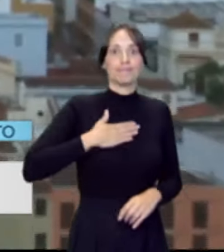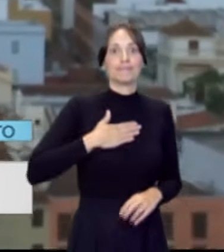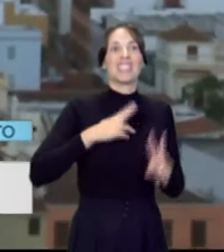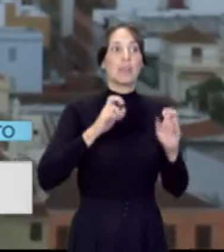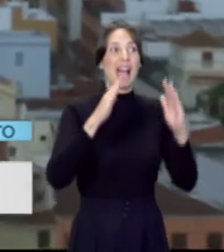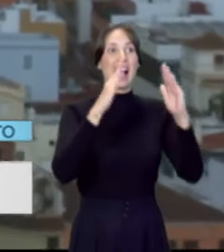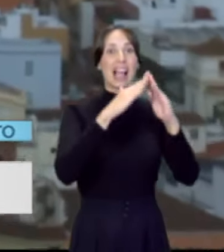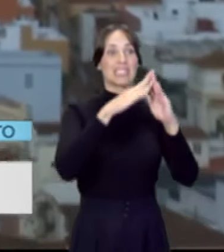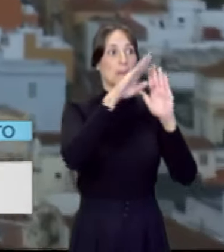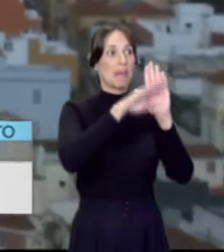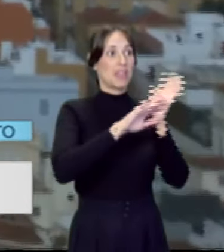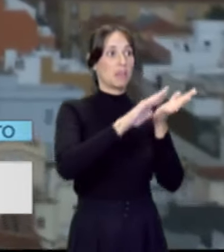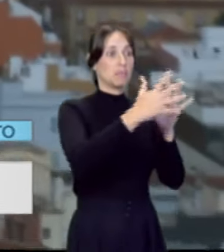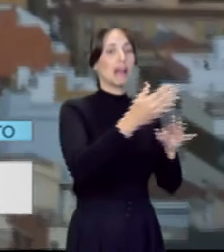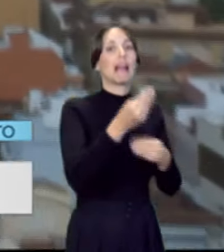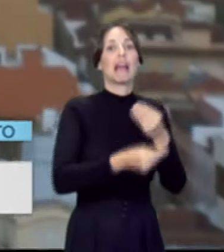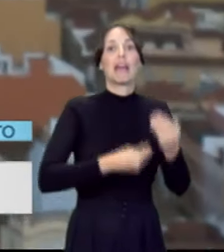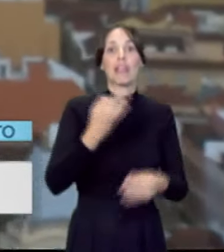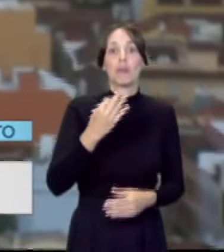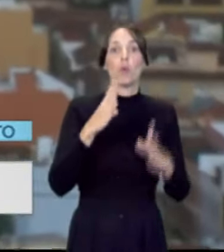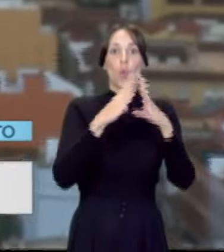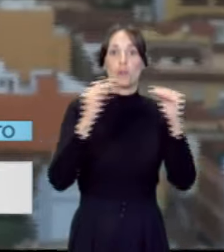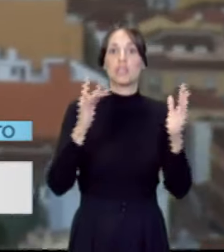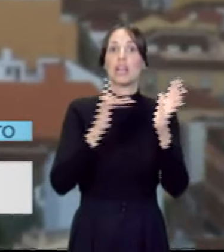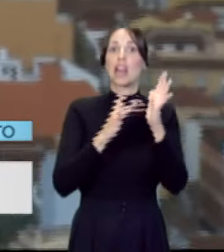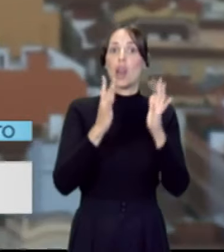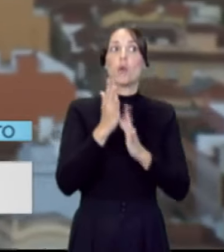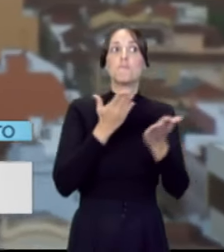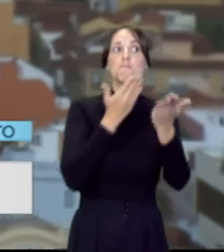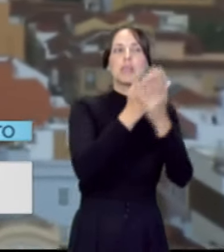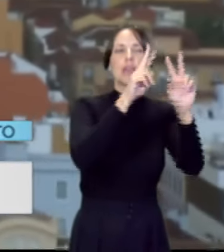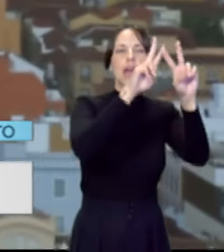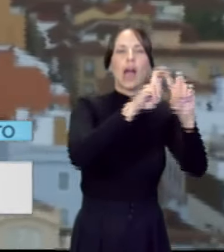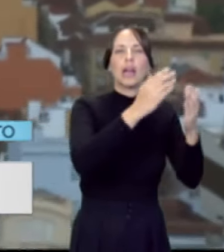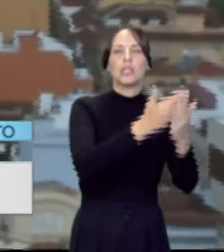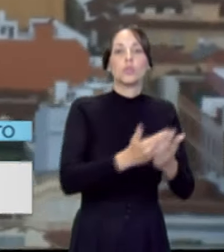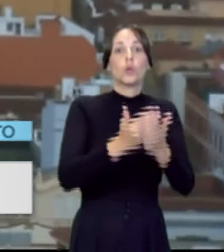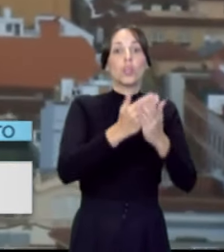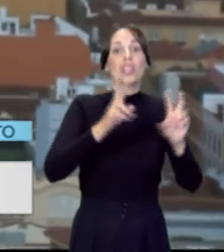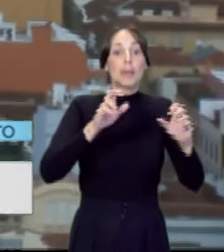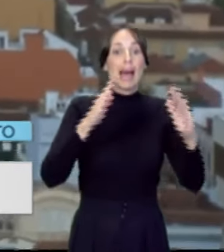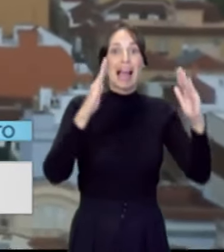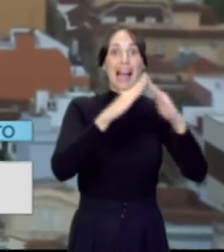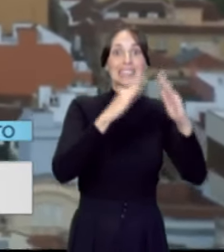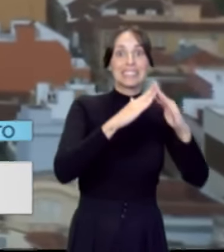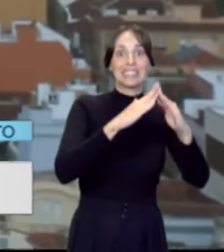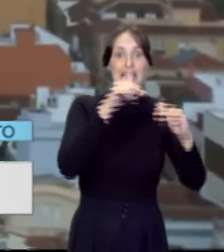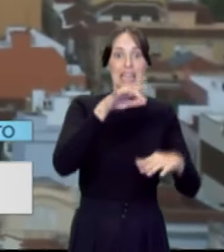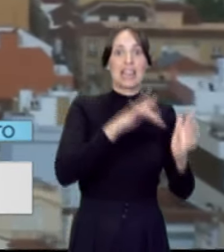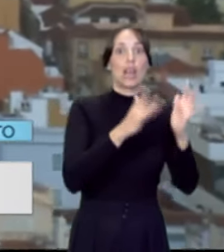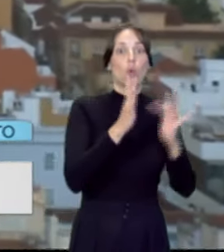el área de la vivienda hemos encargado un estudio de la Universidad de La Laguna, un estudio de la realidad socioeconómica de la vivienda en La Laguna para poder